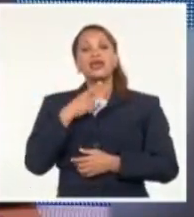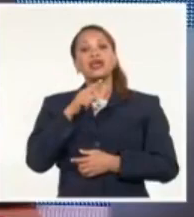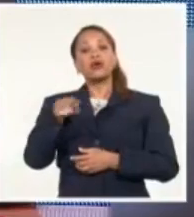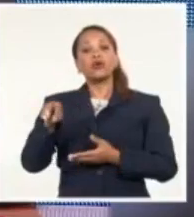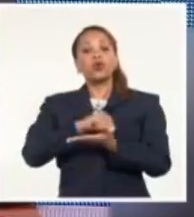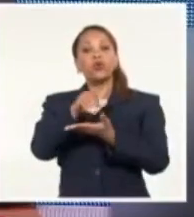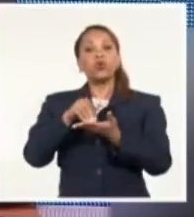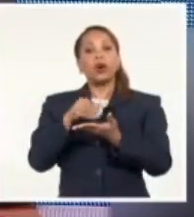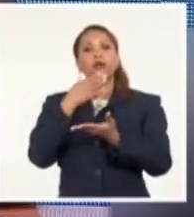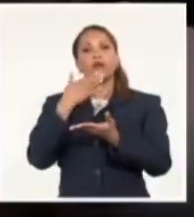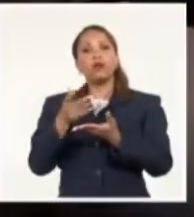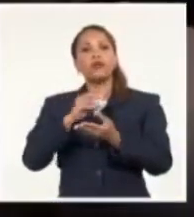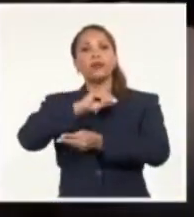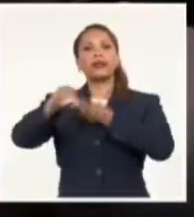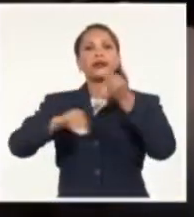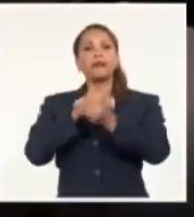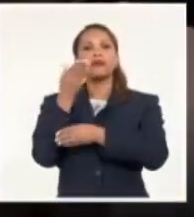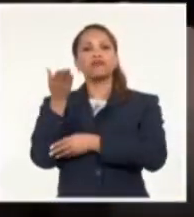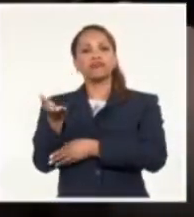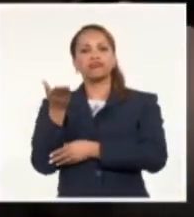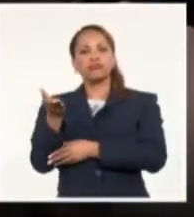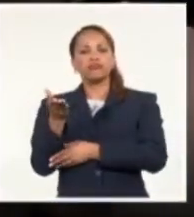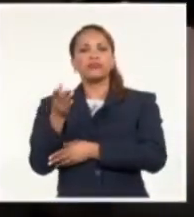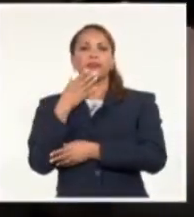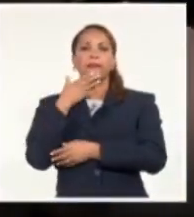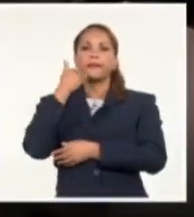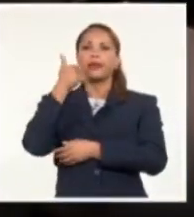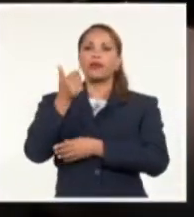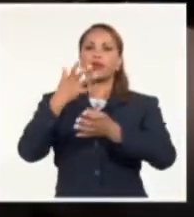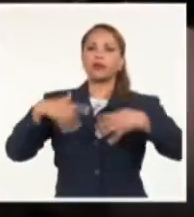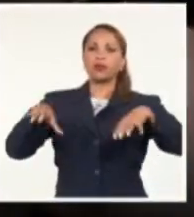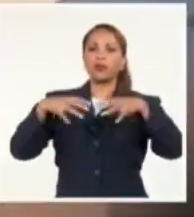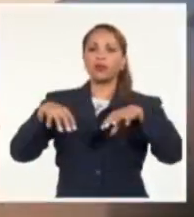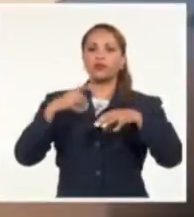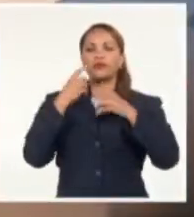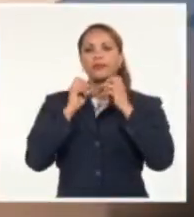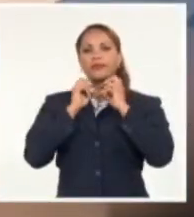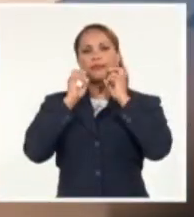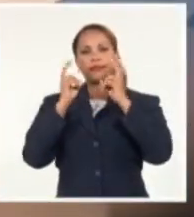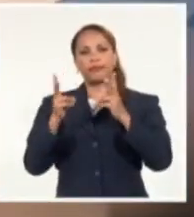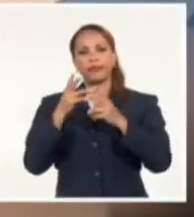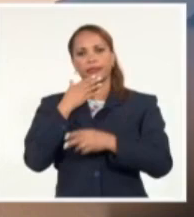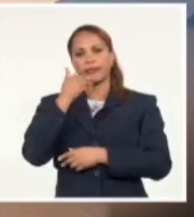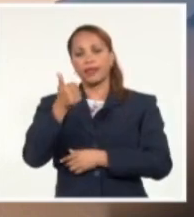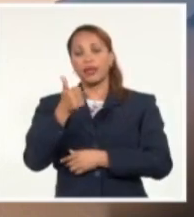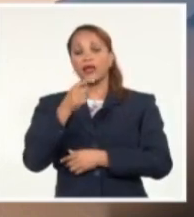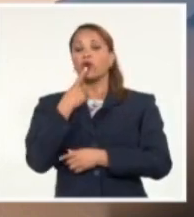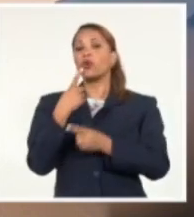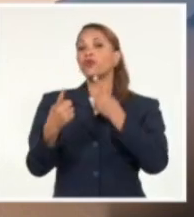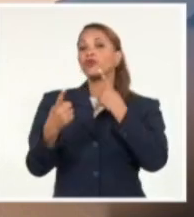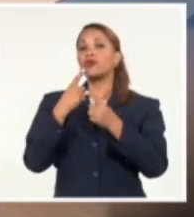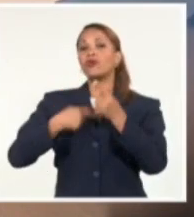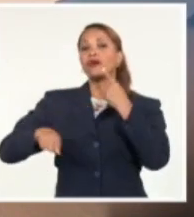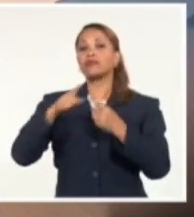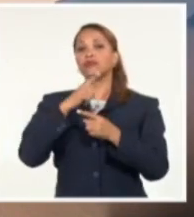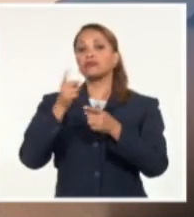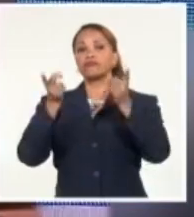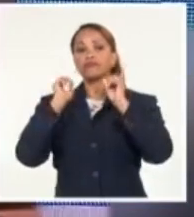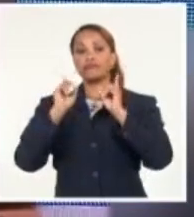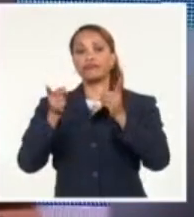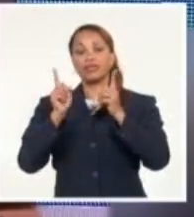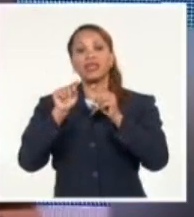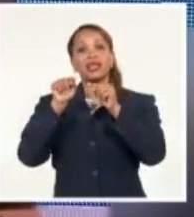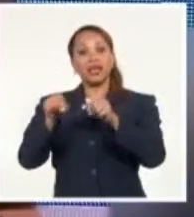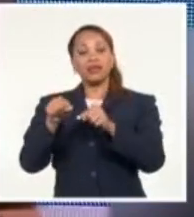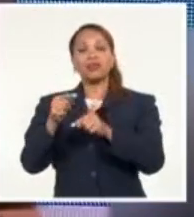para transformar los reclamos legítimos por mejores condiciones de vida en un discurso contra la política que pone en